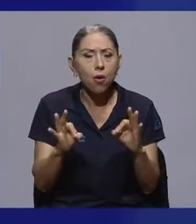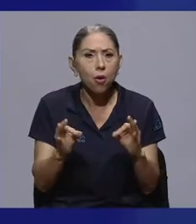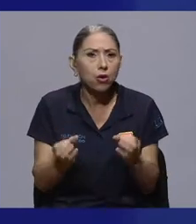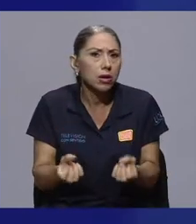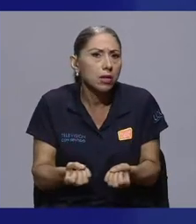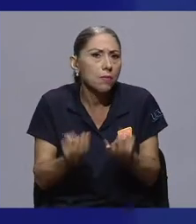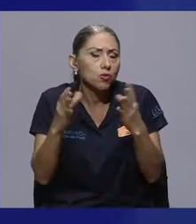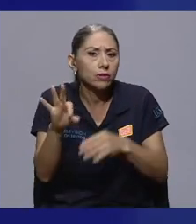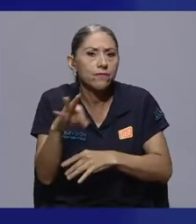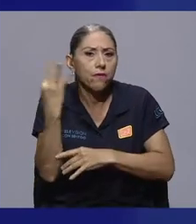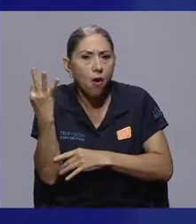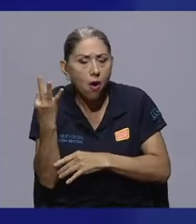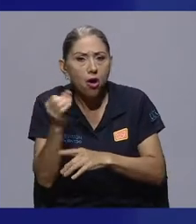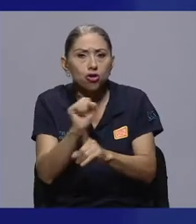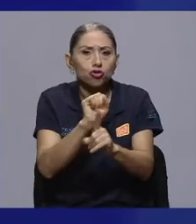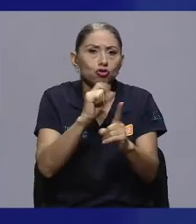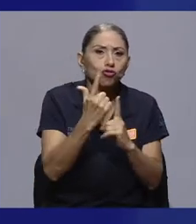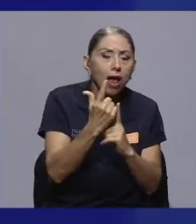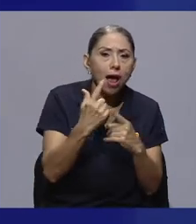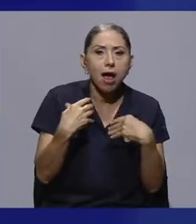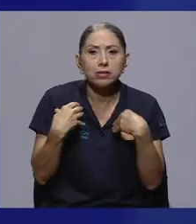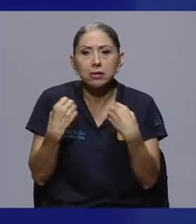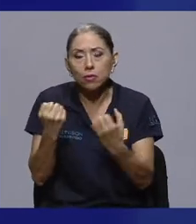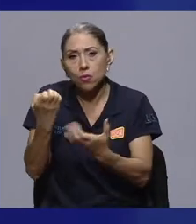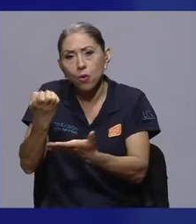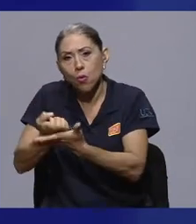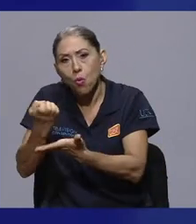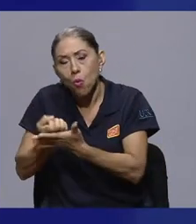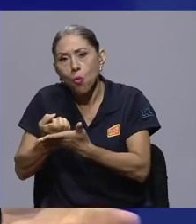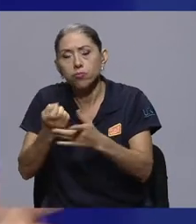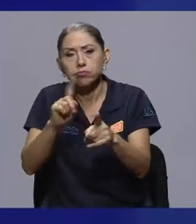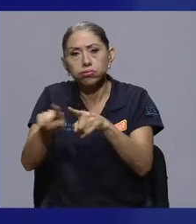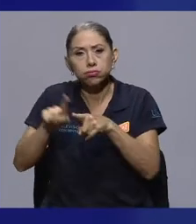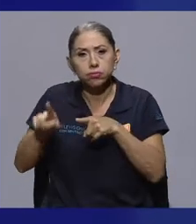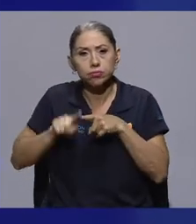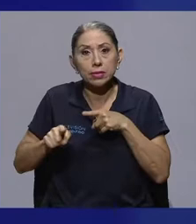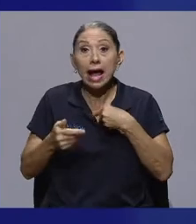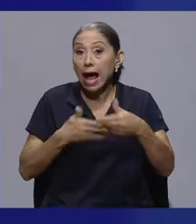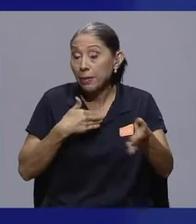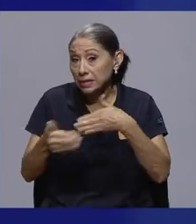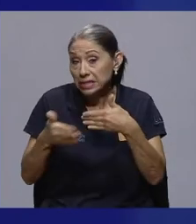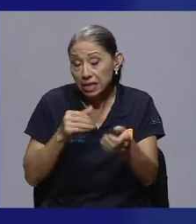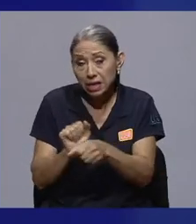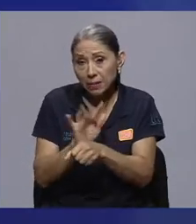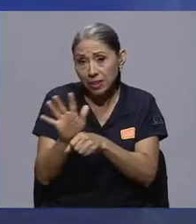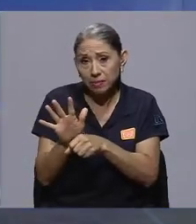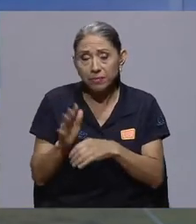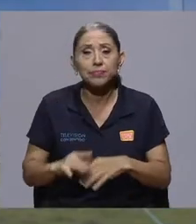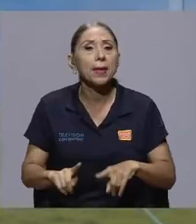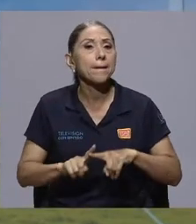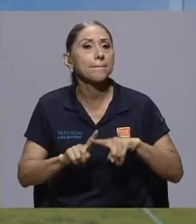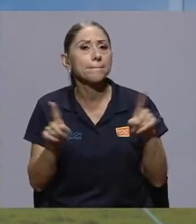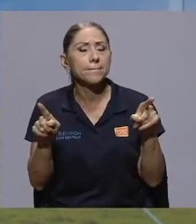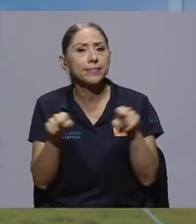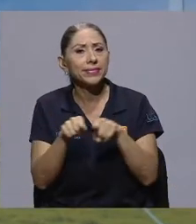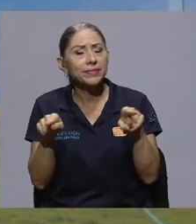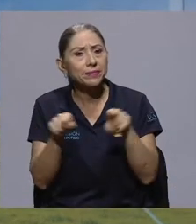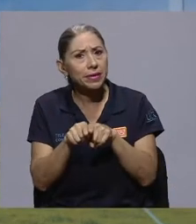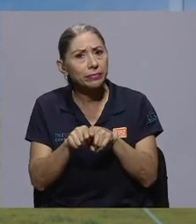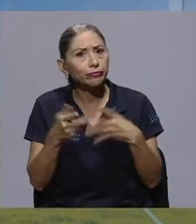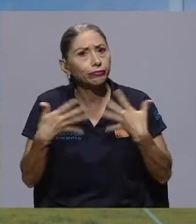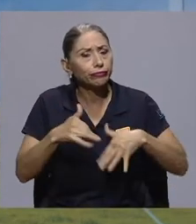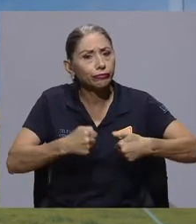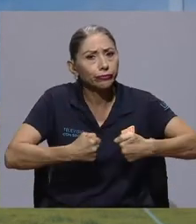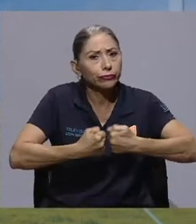sociales, de salud, económicos, etc., a pesar de la pandemia. Pero también de grandes retos y